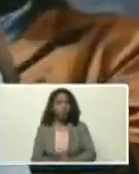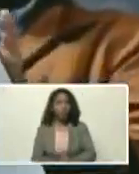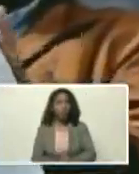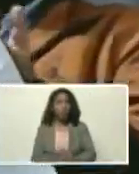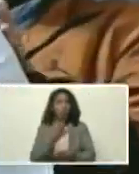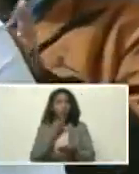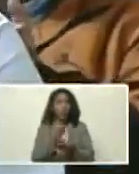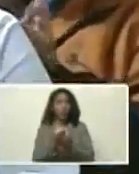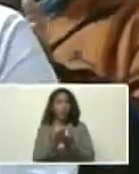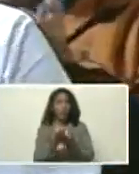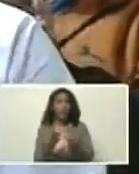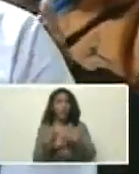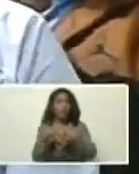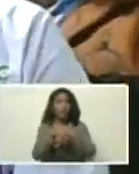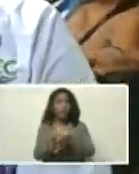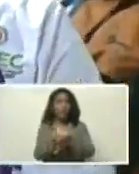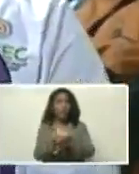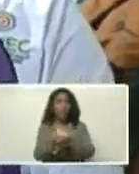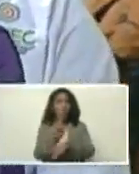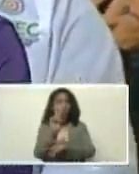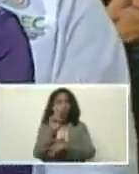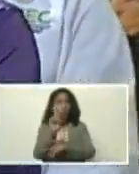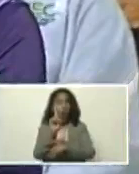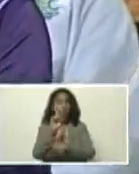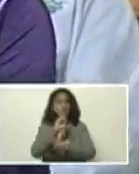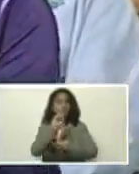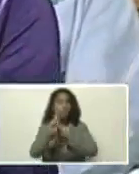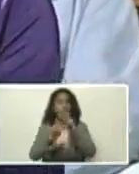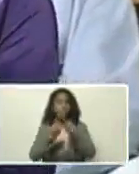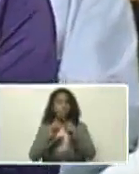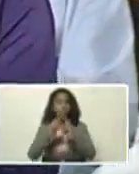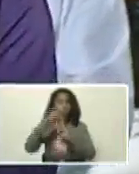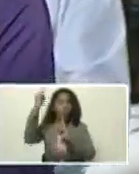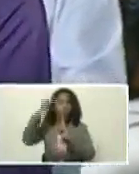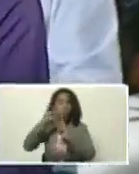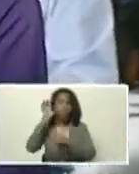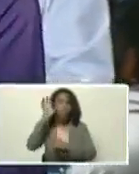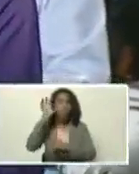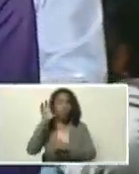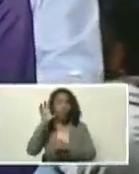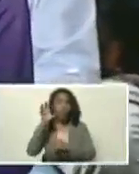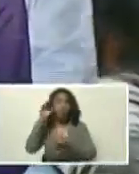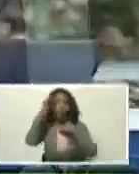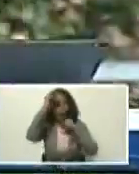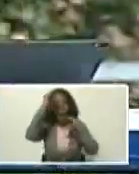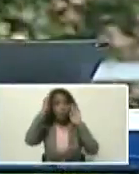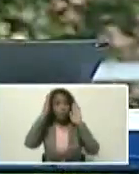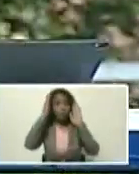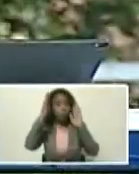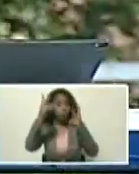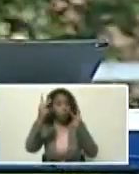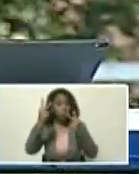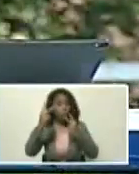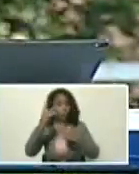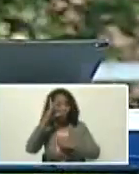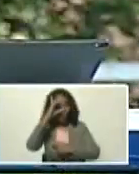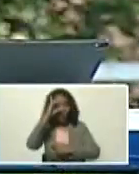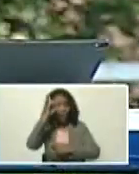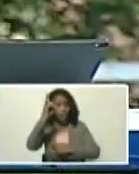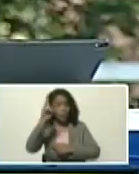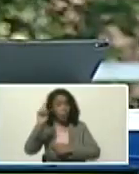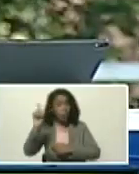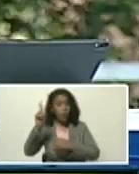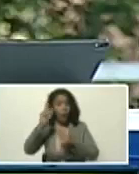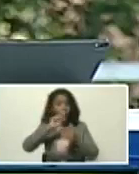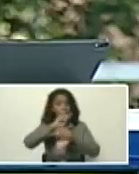solicita, la inclusión, de una encuesta, en la plataforma, patria, atención, del sí, una